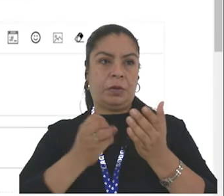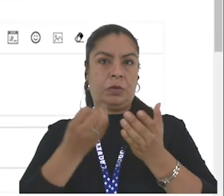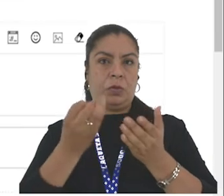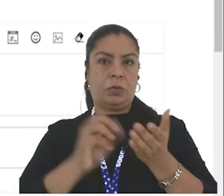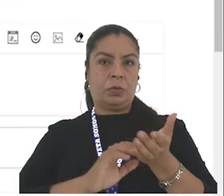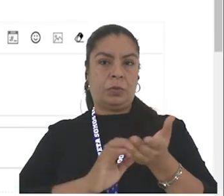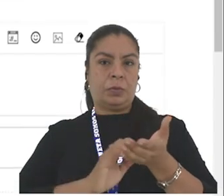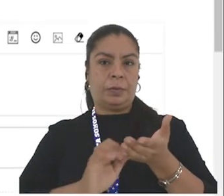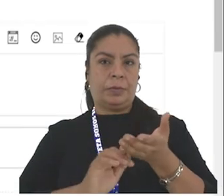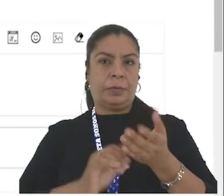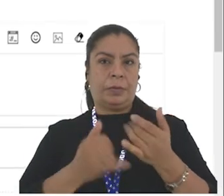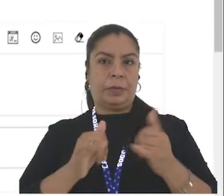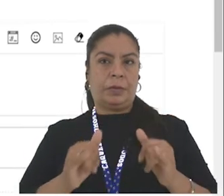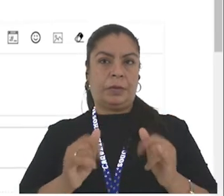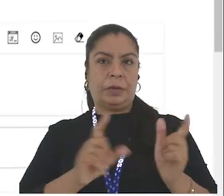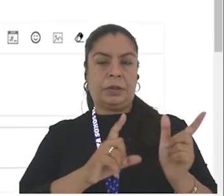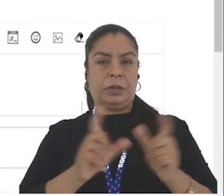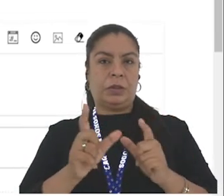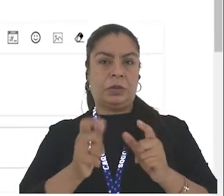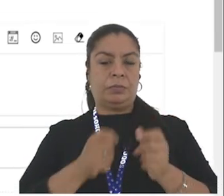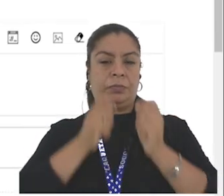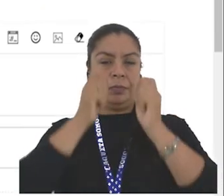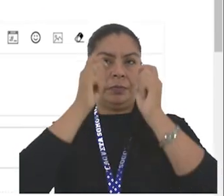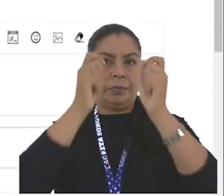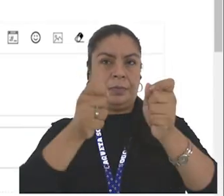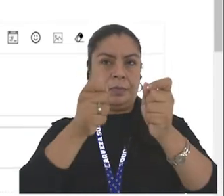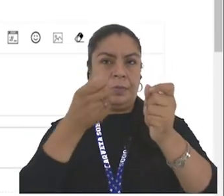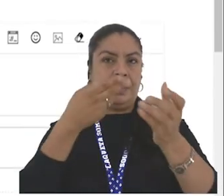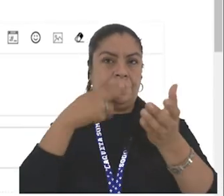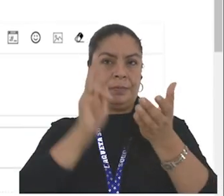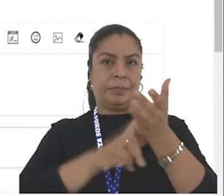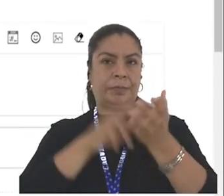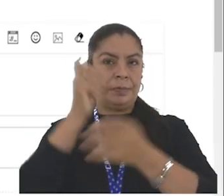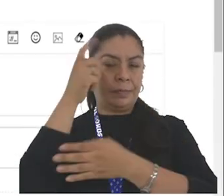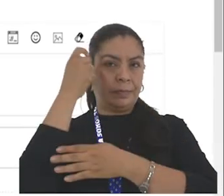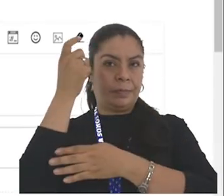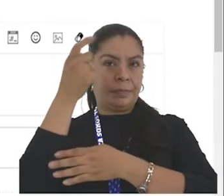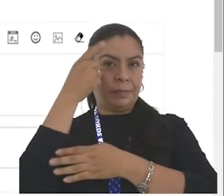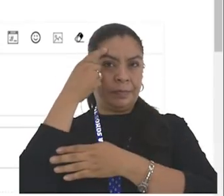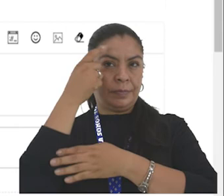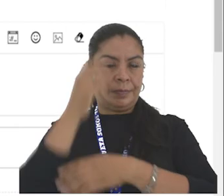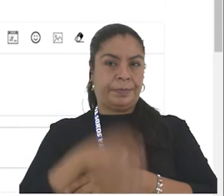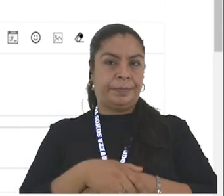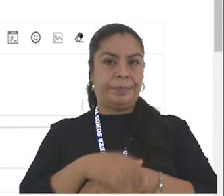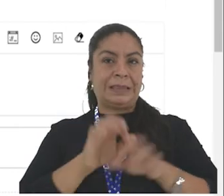documento que queremos hacer llegar a la gobernación. Digitamos un asunto,